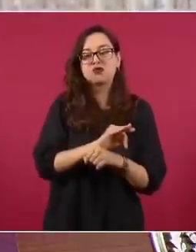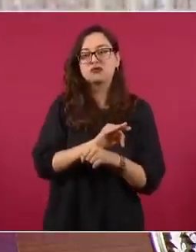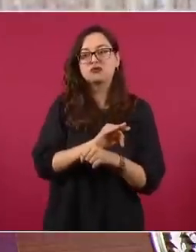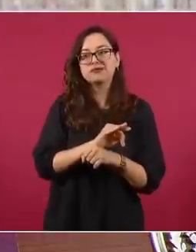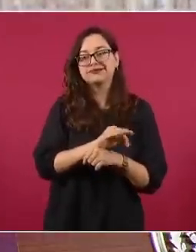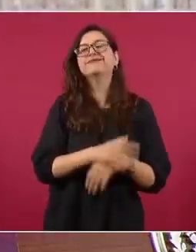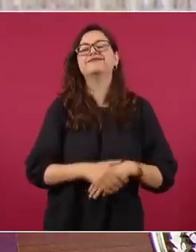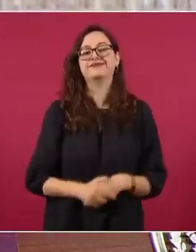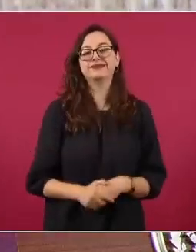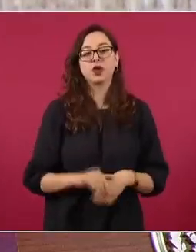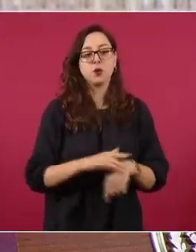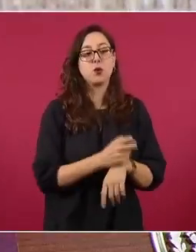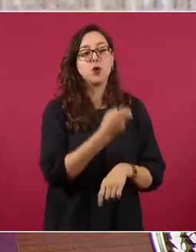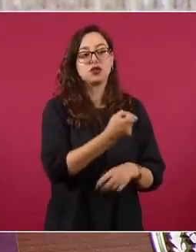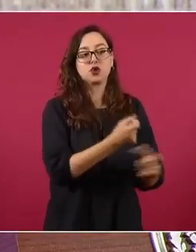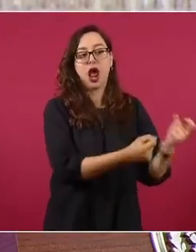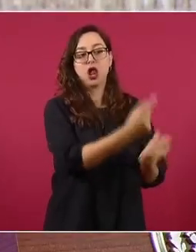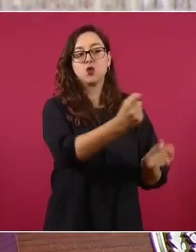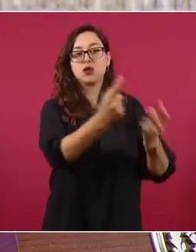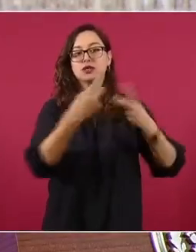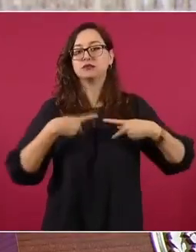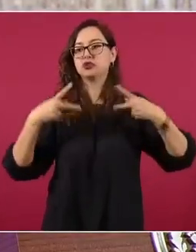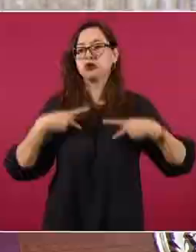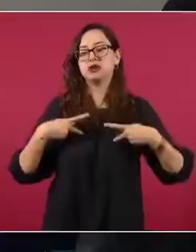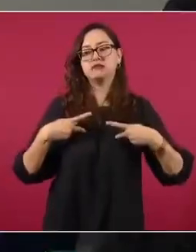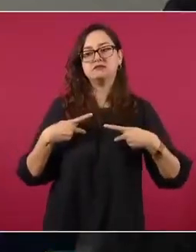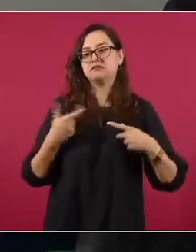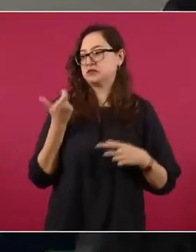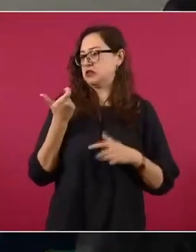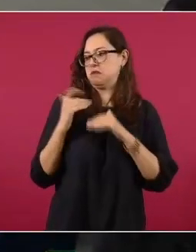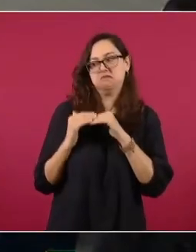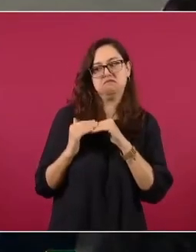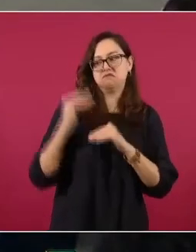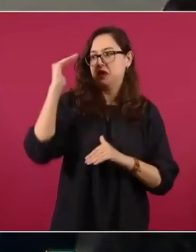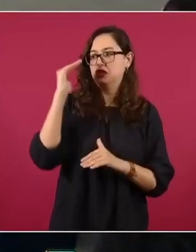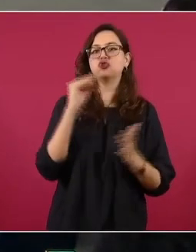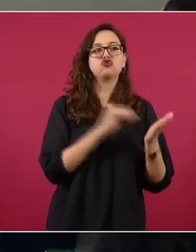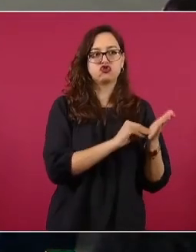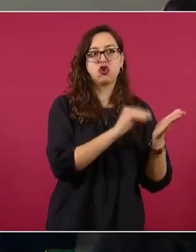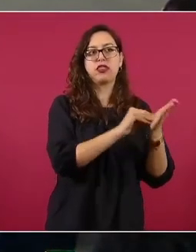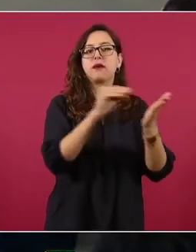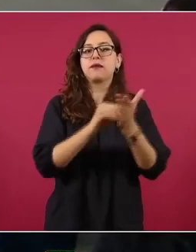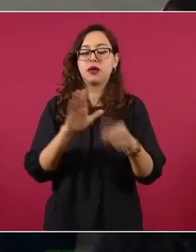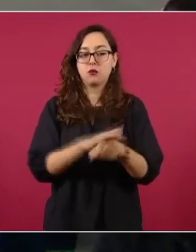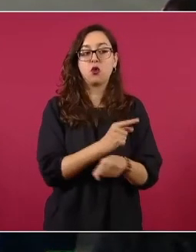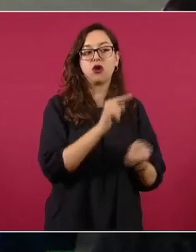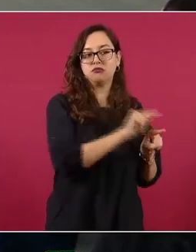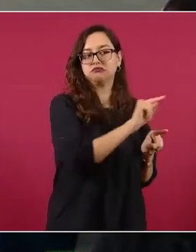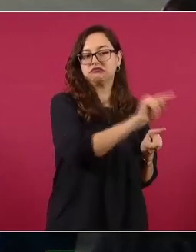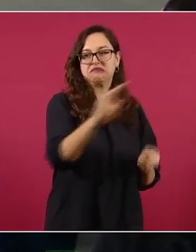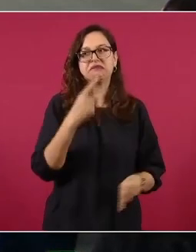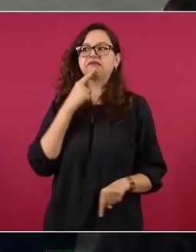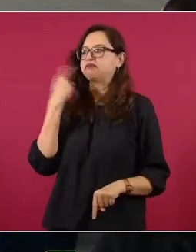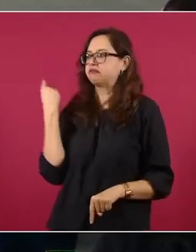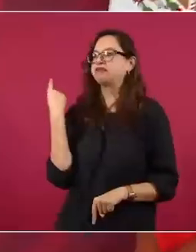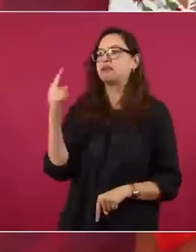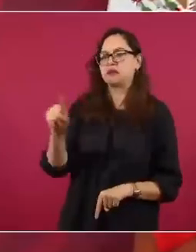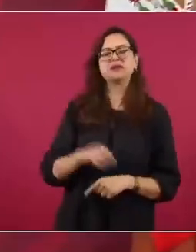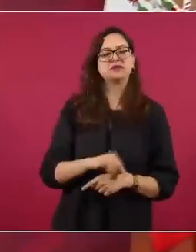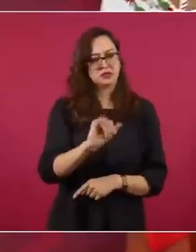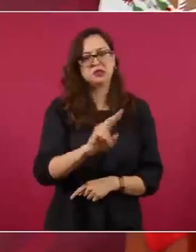que el presidente. Y así muchas otras. La